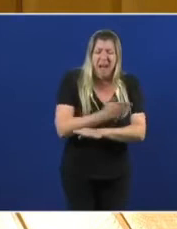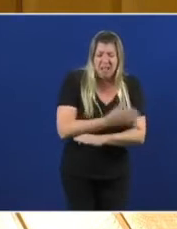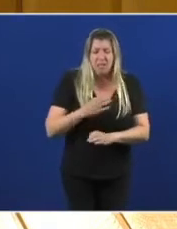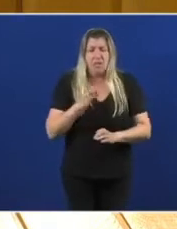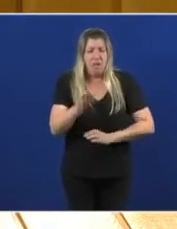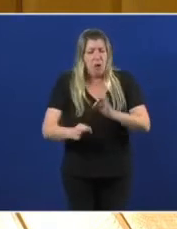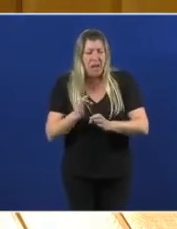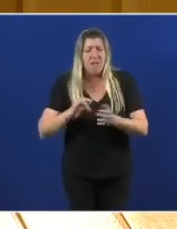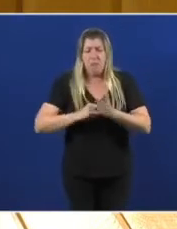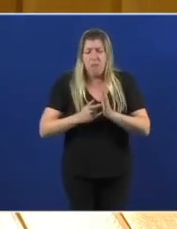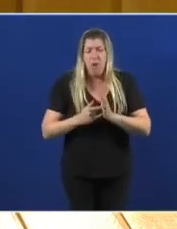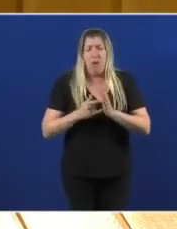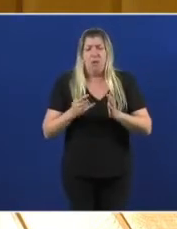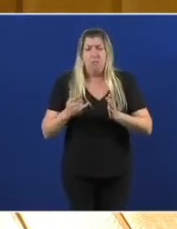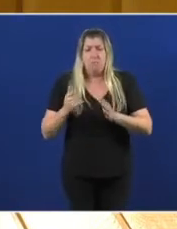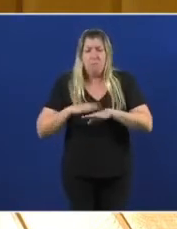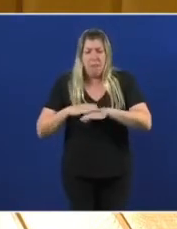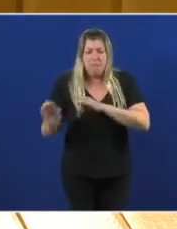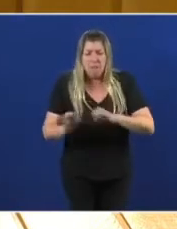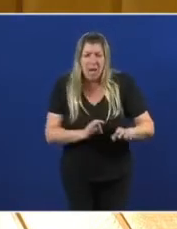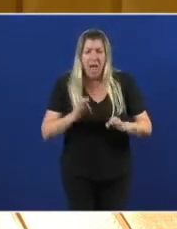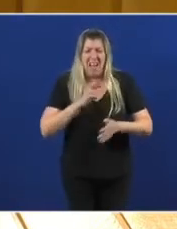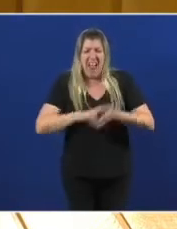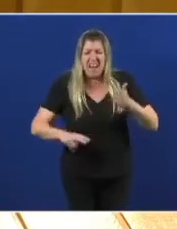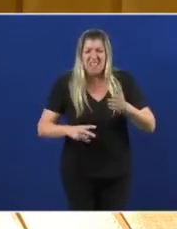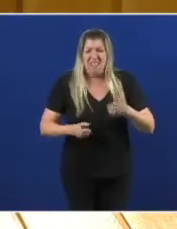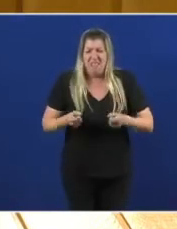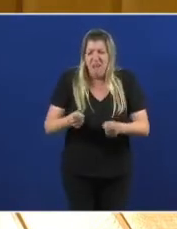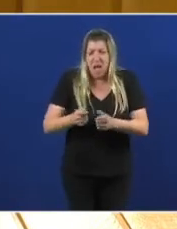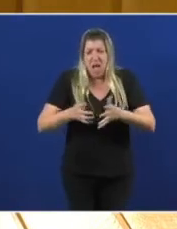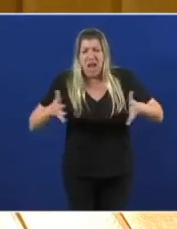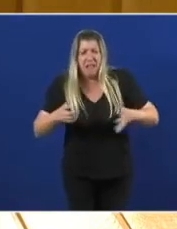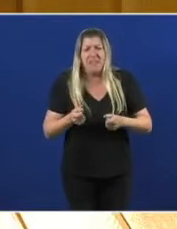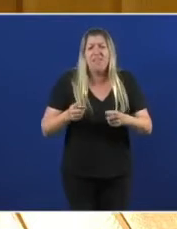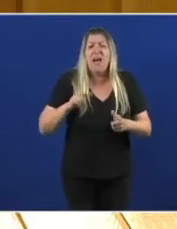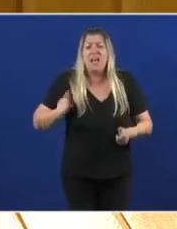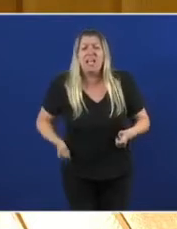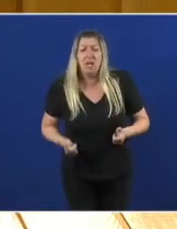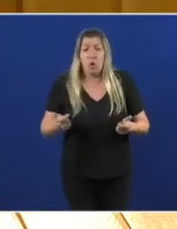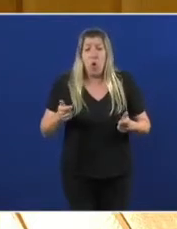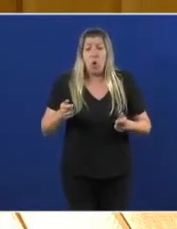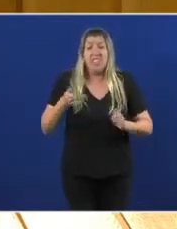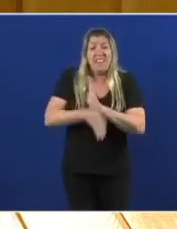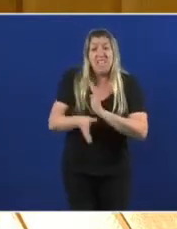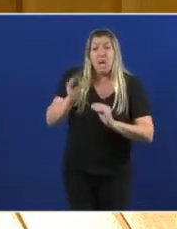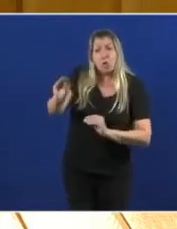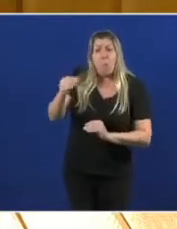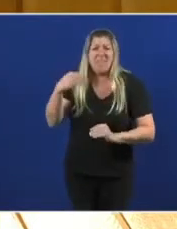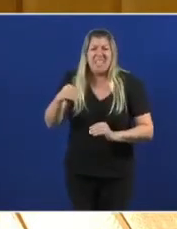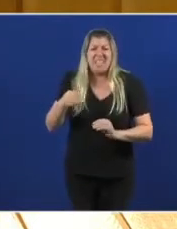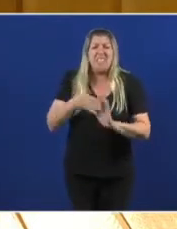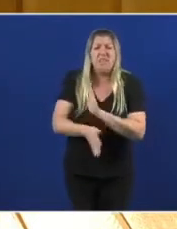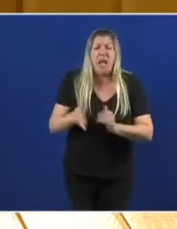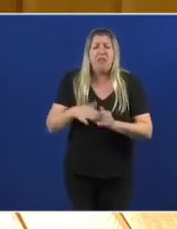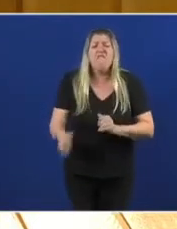necesitamos un goberno que pense Galiza en grande. É un freu para Galiza. Vostede, o presidente, que veta todo o que